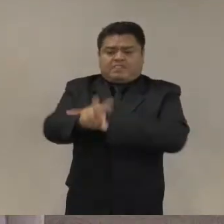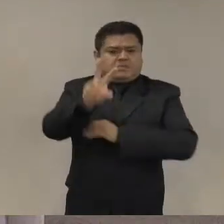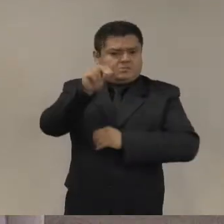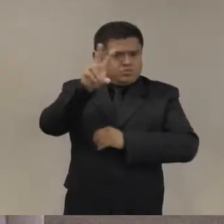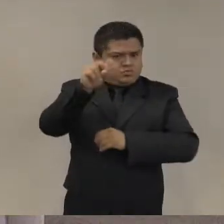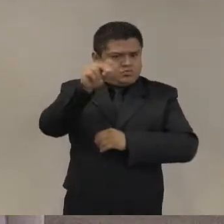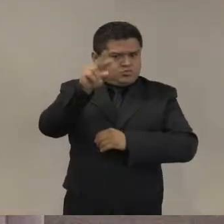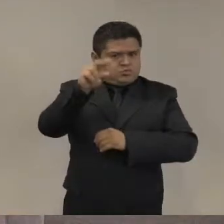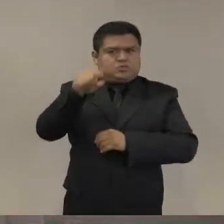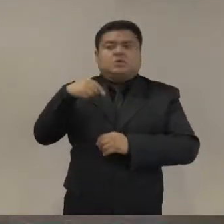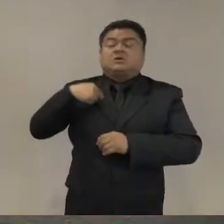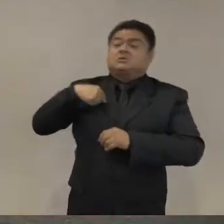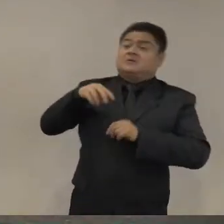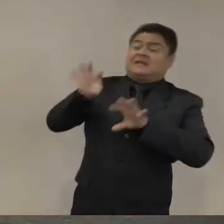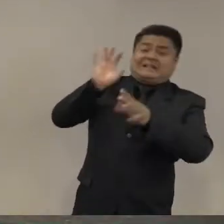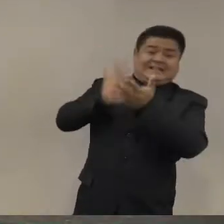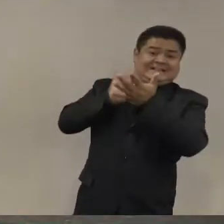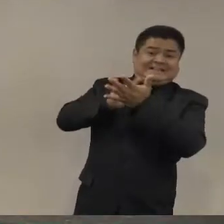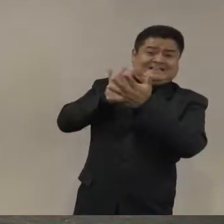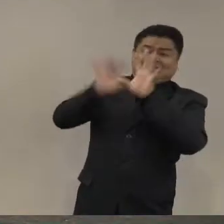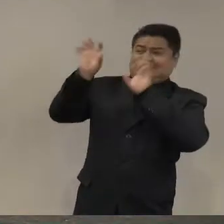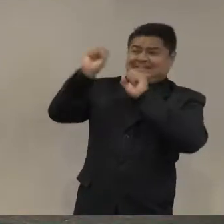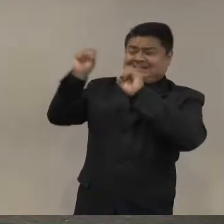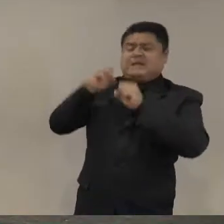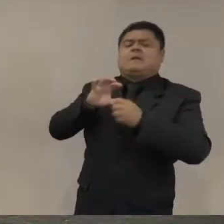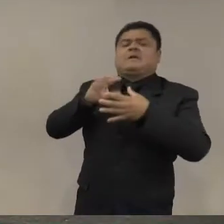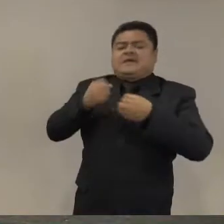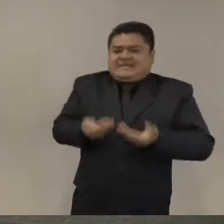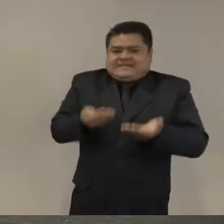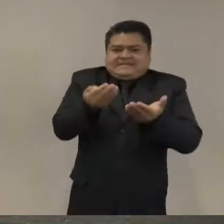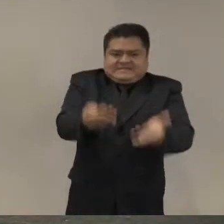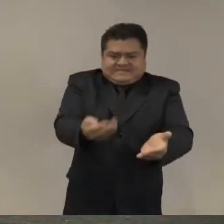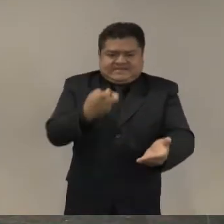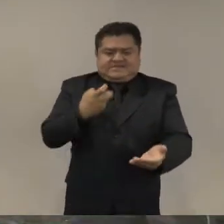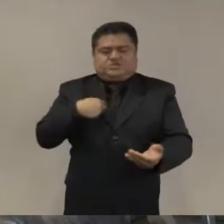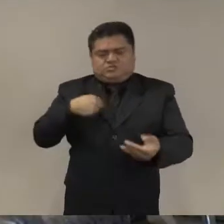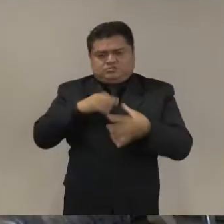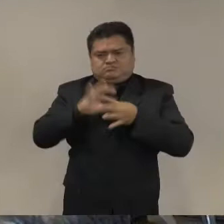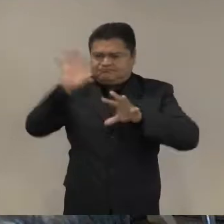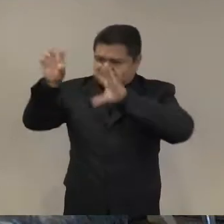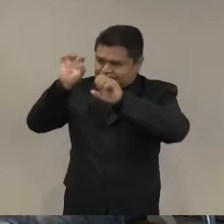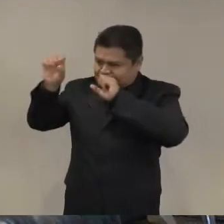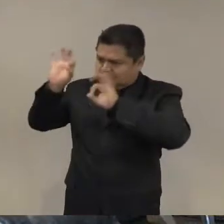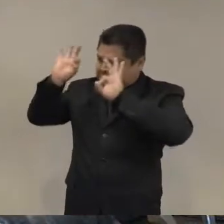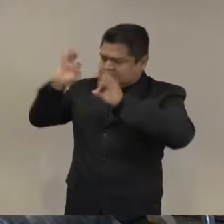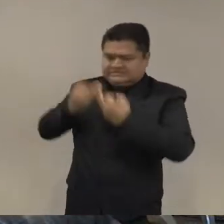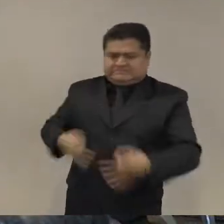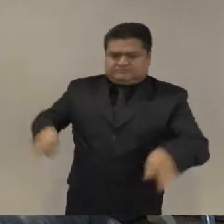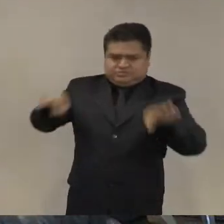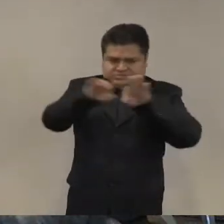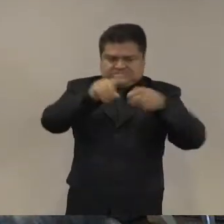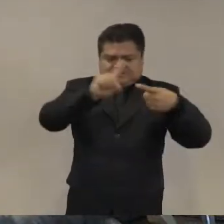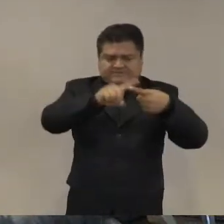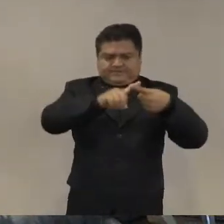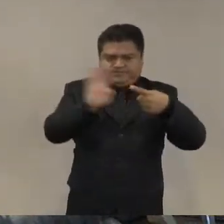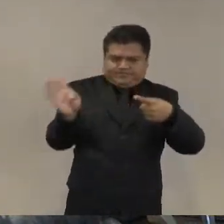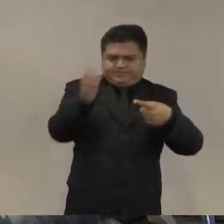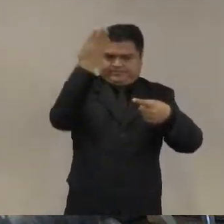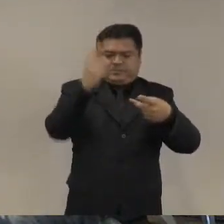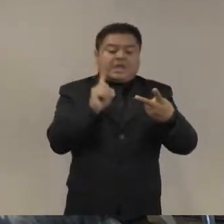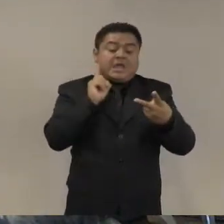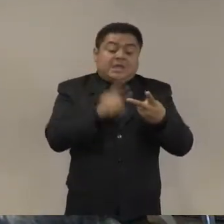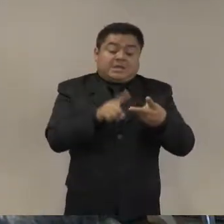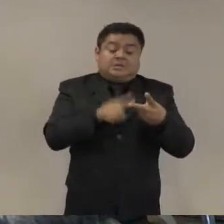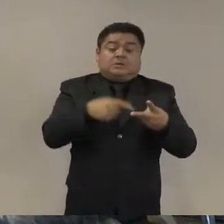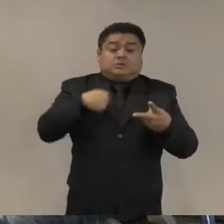tu ponencia ahora voy a pasar un poco a los retos que identifique el primer reto yo creo que o